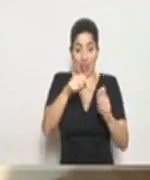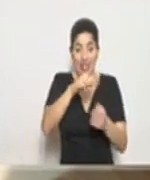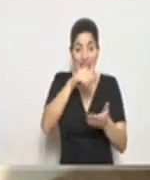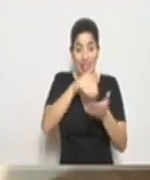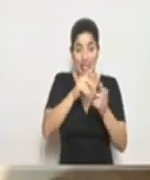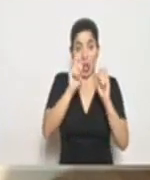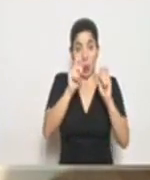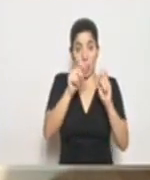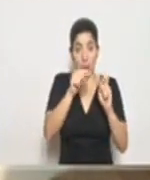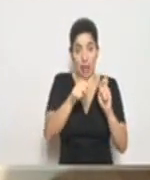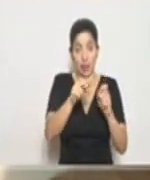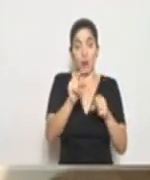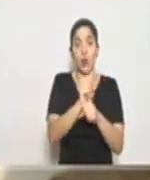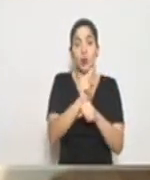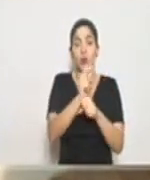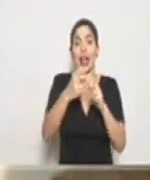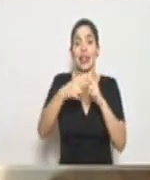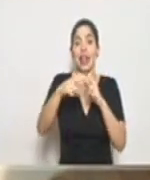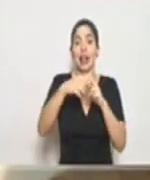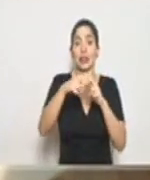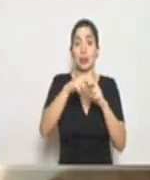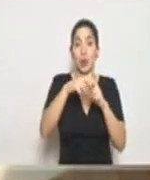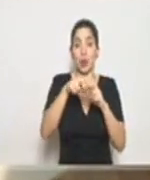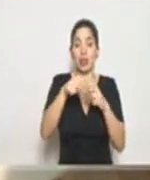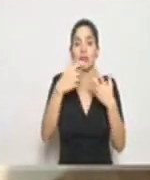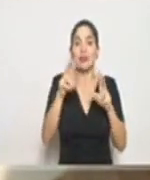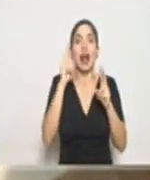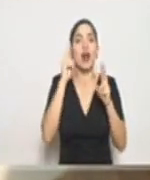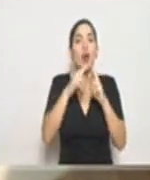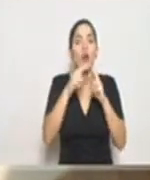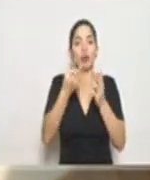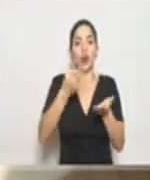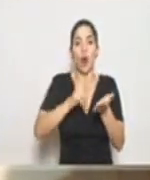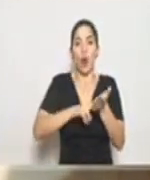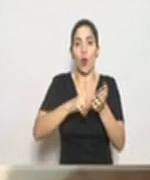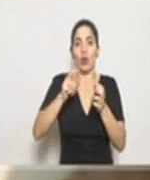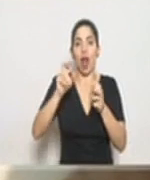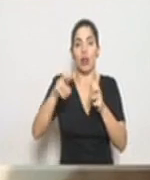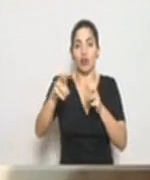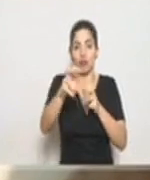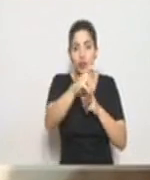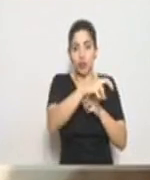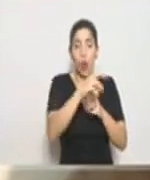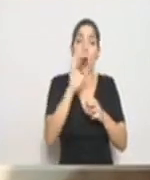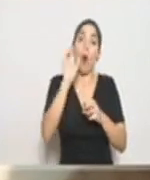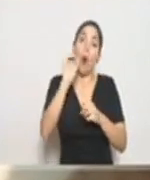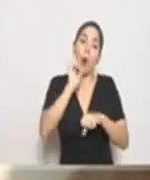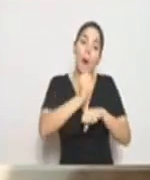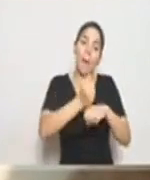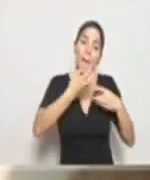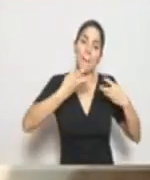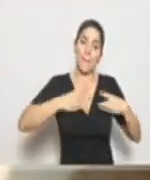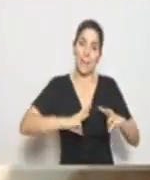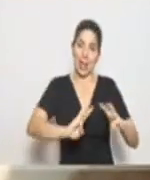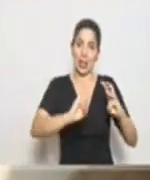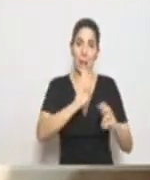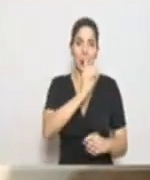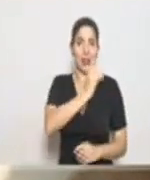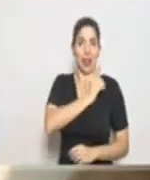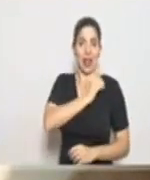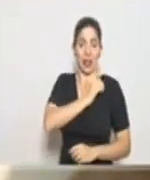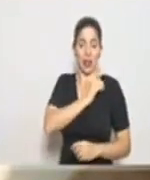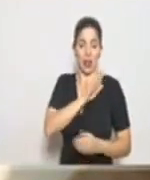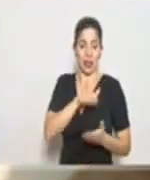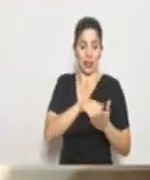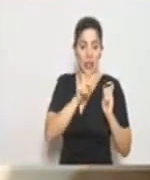de ahí utilizando el transporte estudiantil en las rutas que se encuentran contratados, o estableciendo una metodología en conjunto, director del